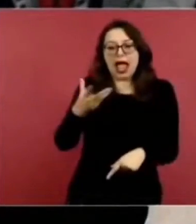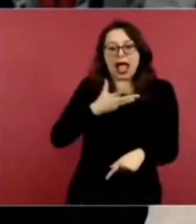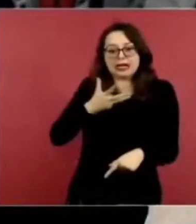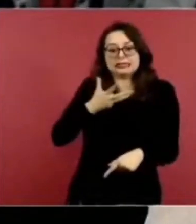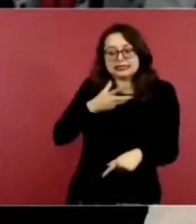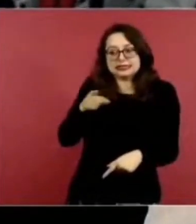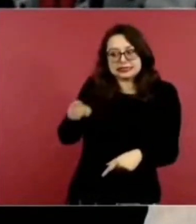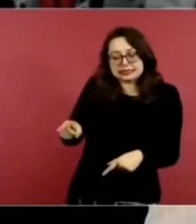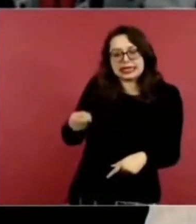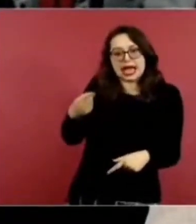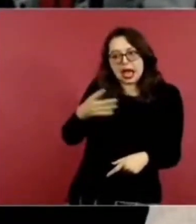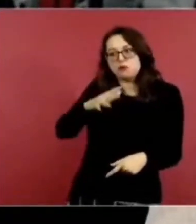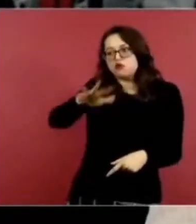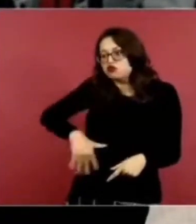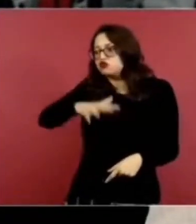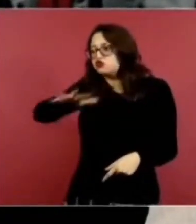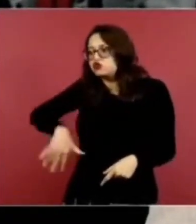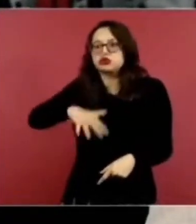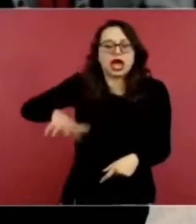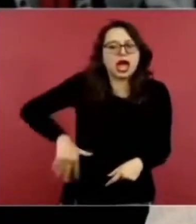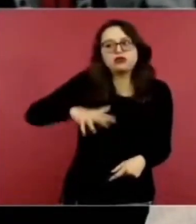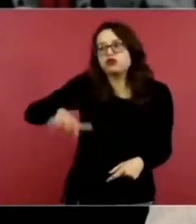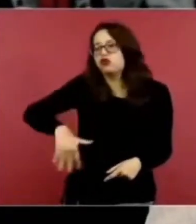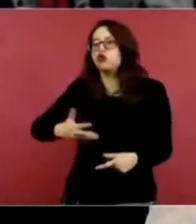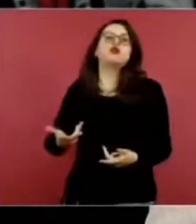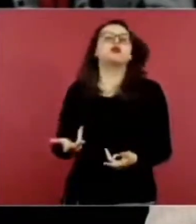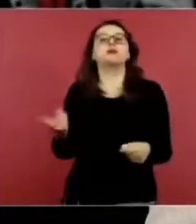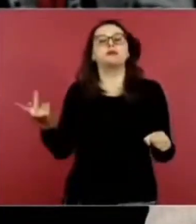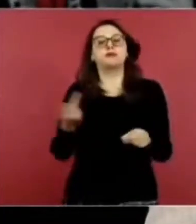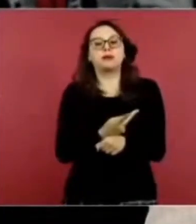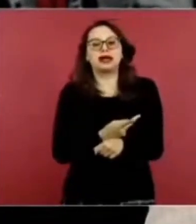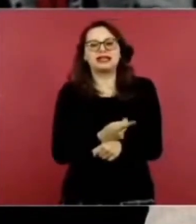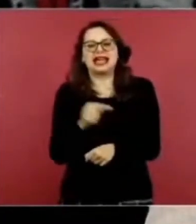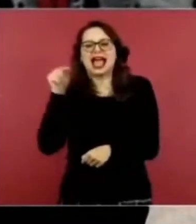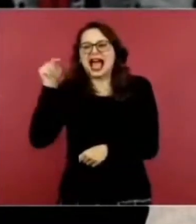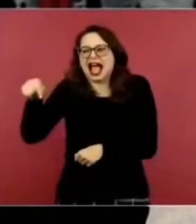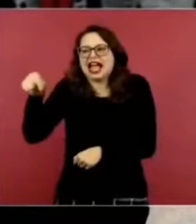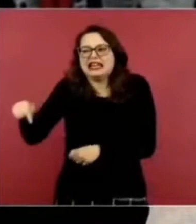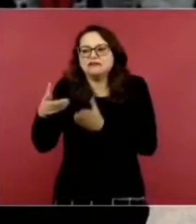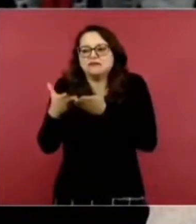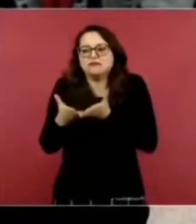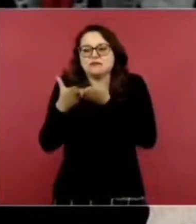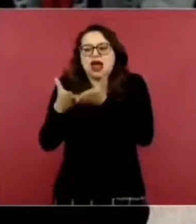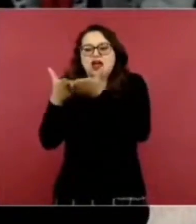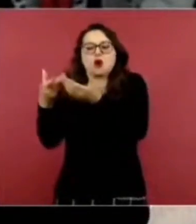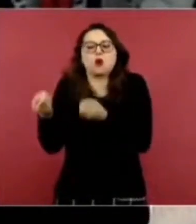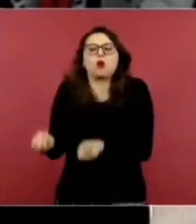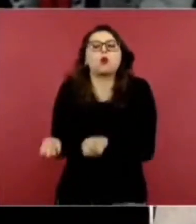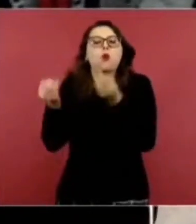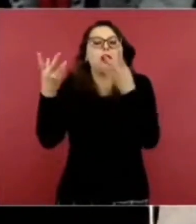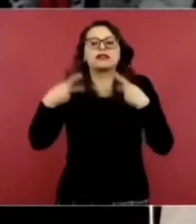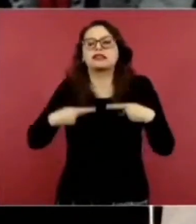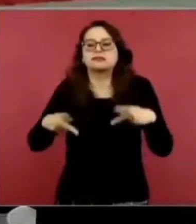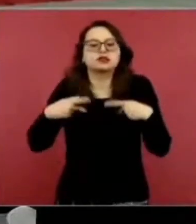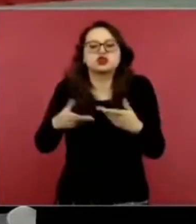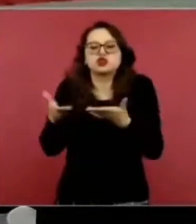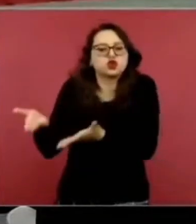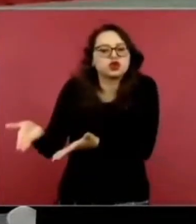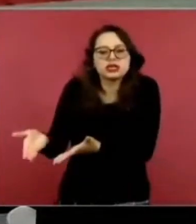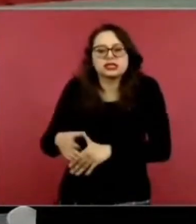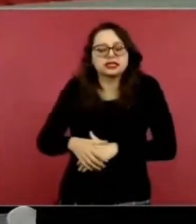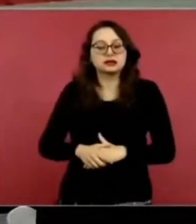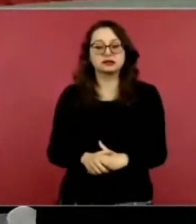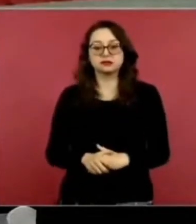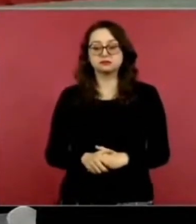Miguel Alemán buscando a sus familiares. Propiamente de ese punto, ¿cuál es la información que usted tiene? Bueno,